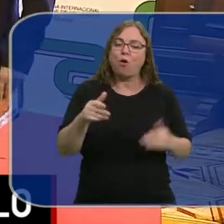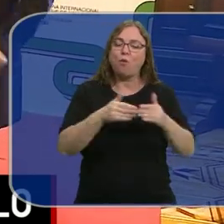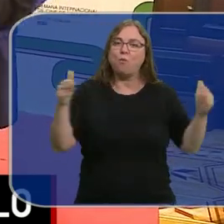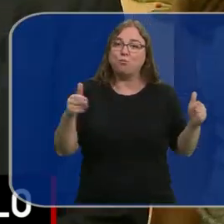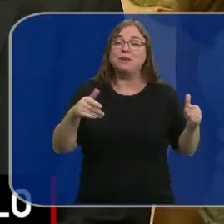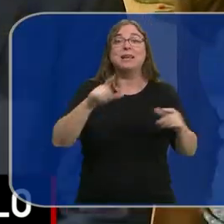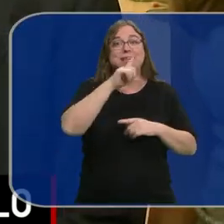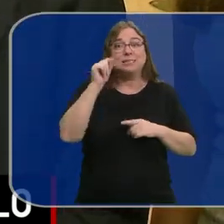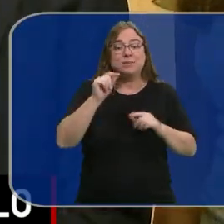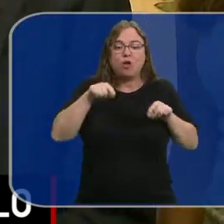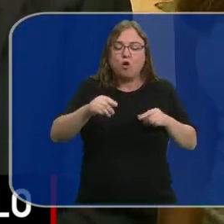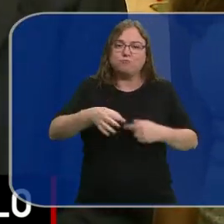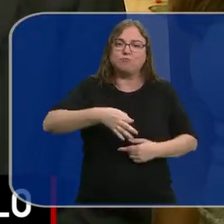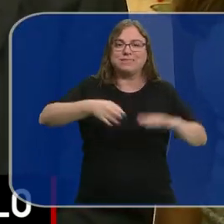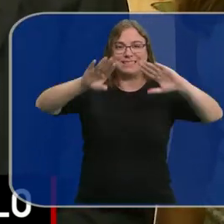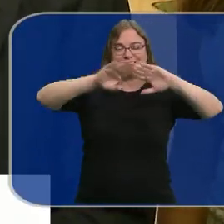este sábado y hoy se ha presentado.